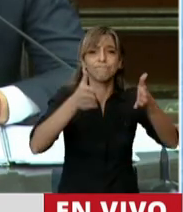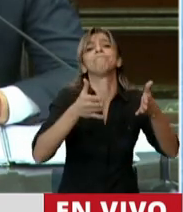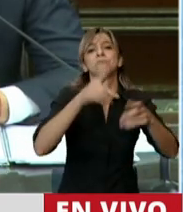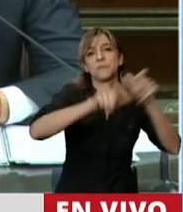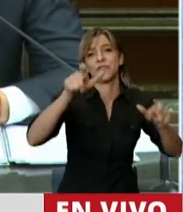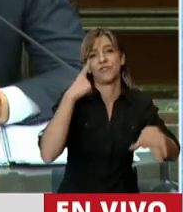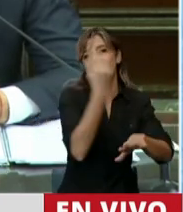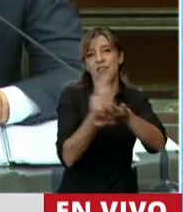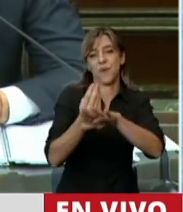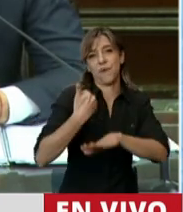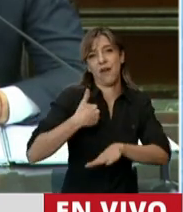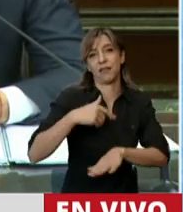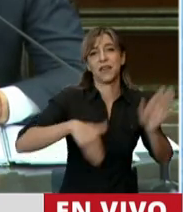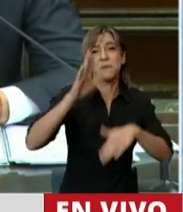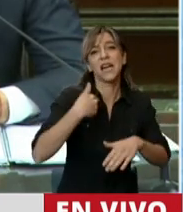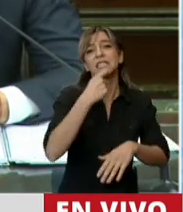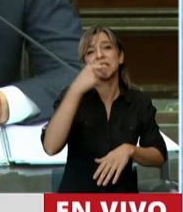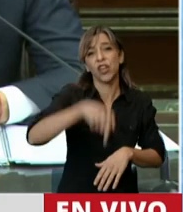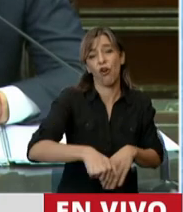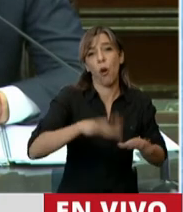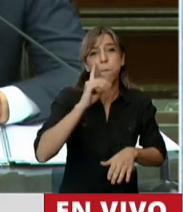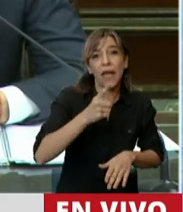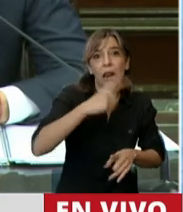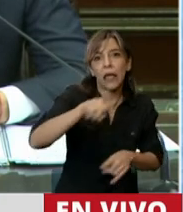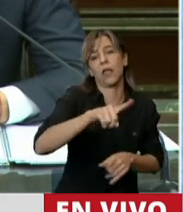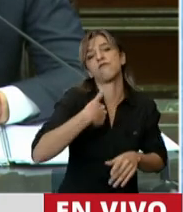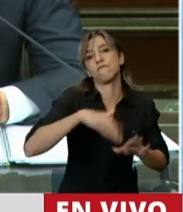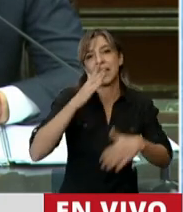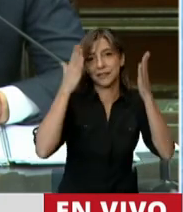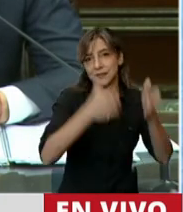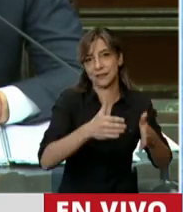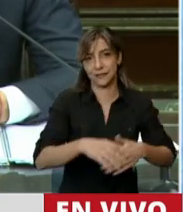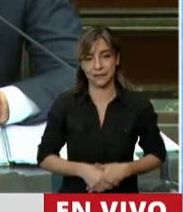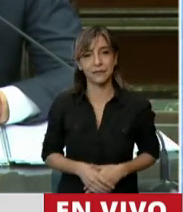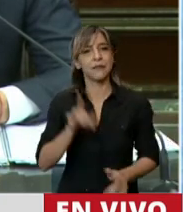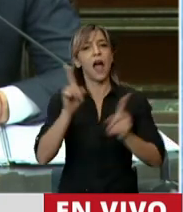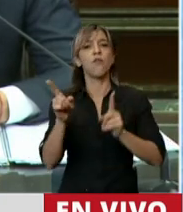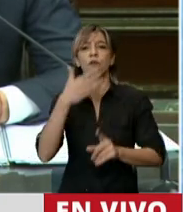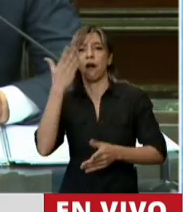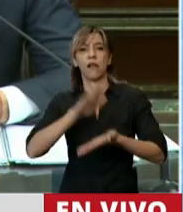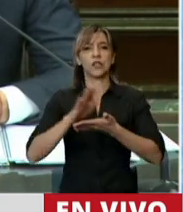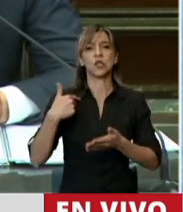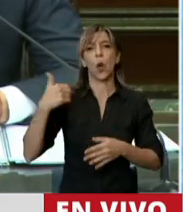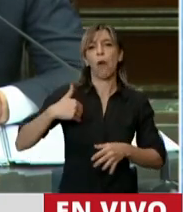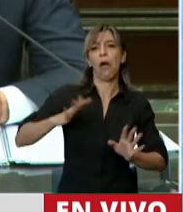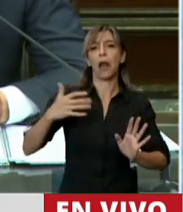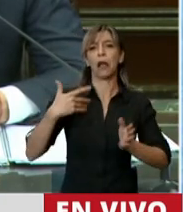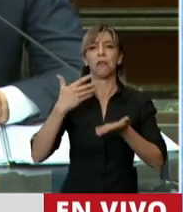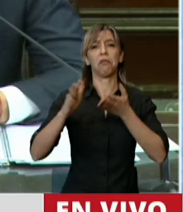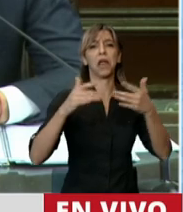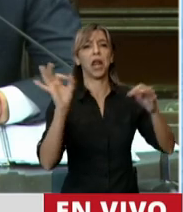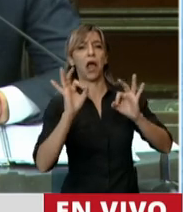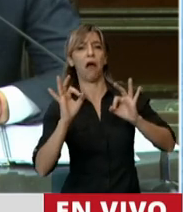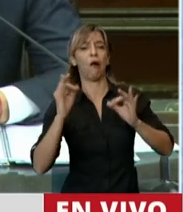humanos que hoy están en riesgo. Miren, aquellos que solo saben destruir a nuestra patria, los que pueden tomarse